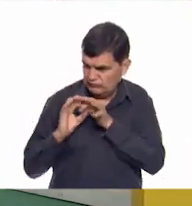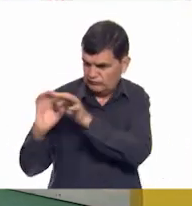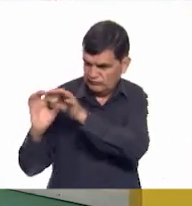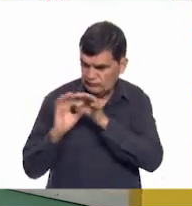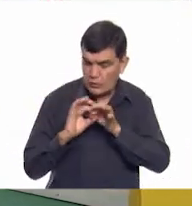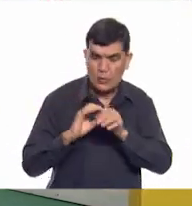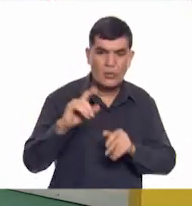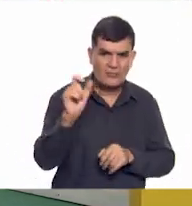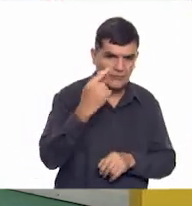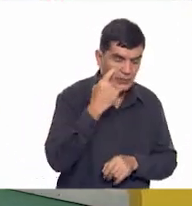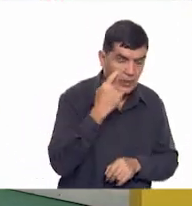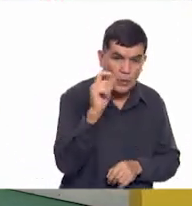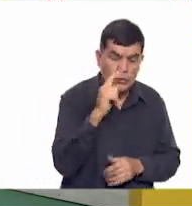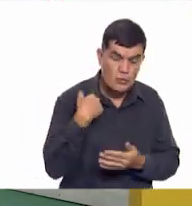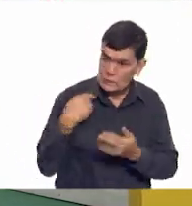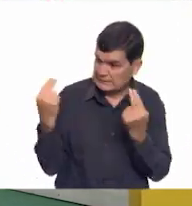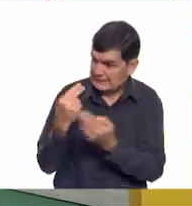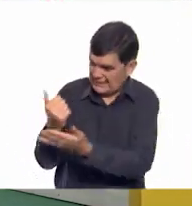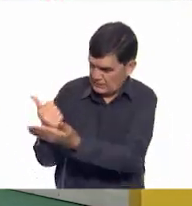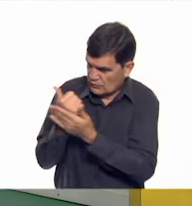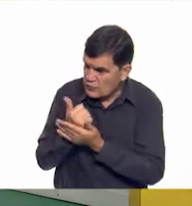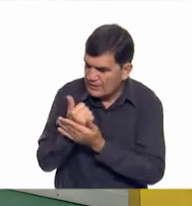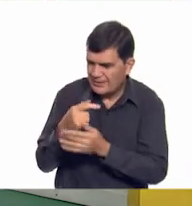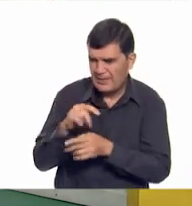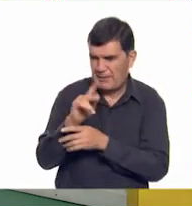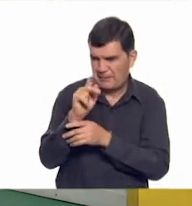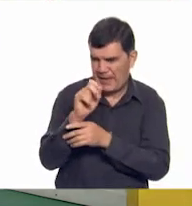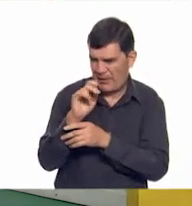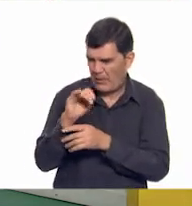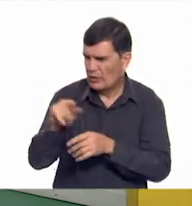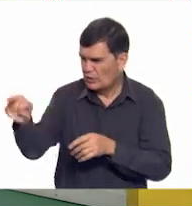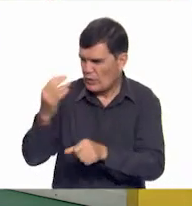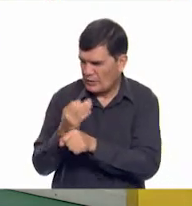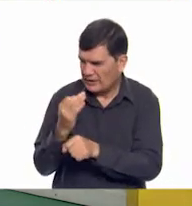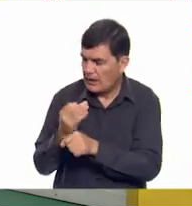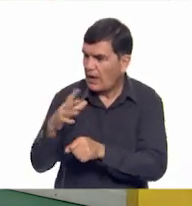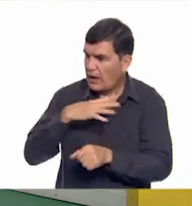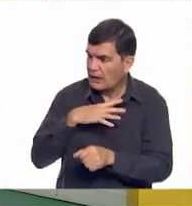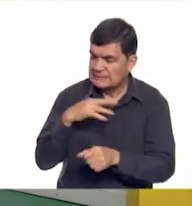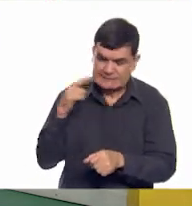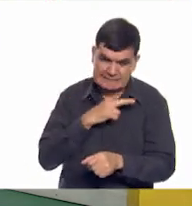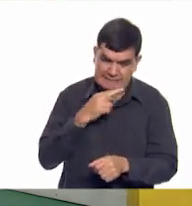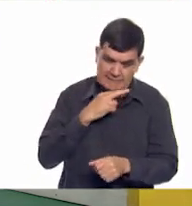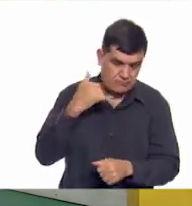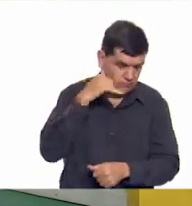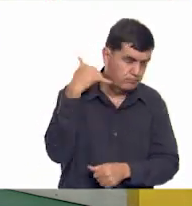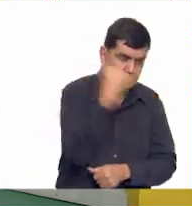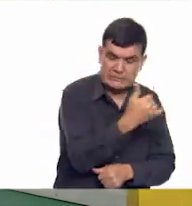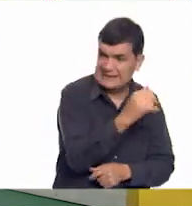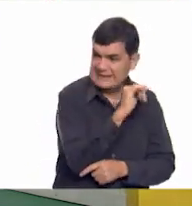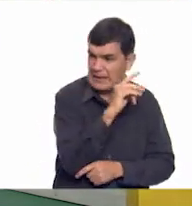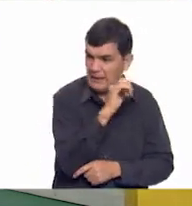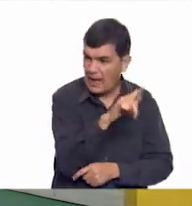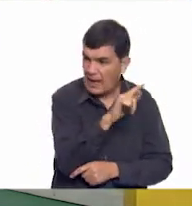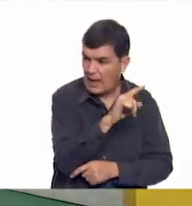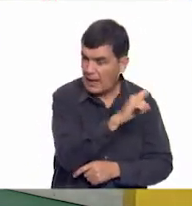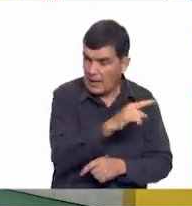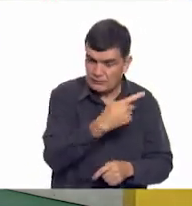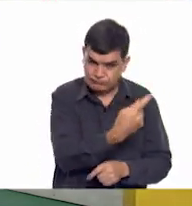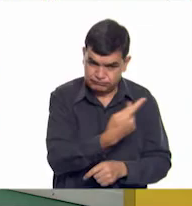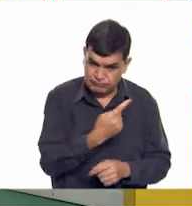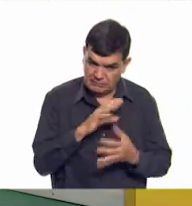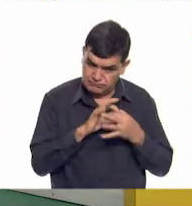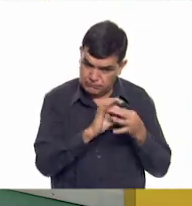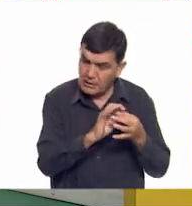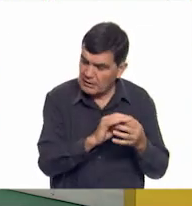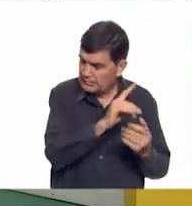cuando necesitamos ayuda, como en el caso de Fefebón ahorita, pues rápidamente le habló a Isabel y esos lazos que los unen